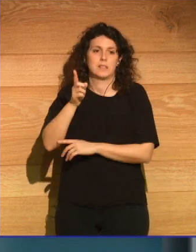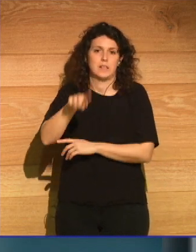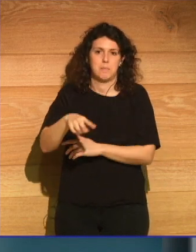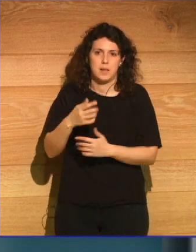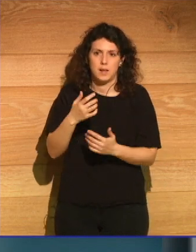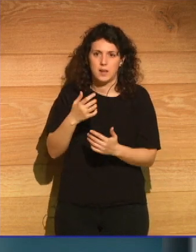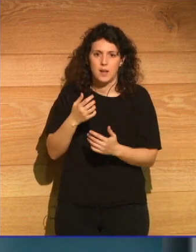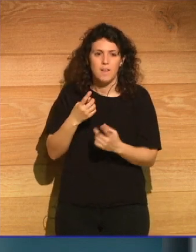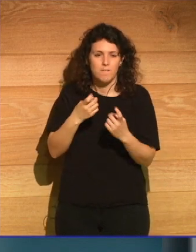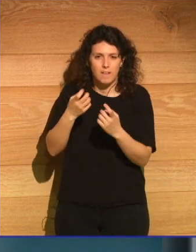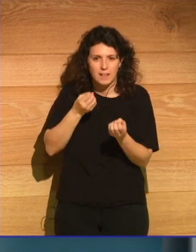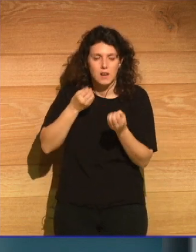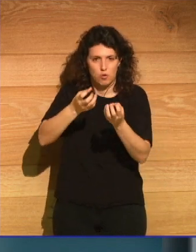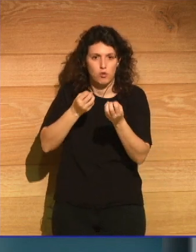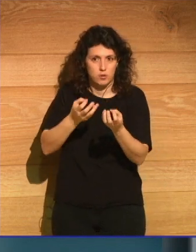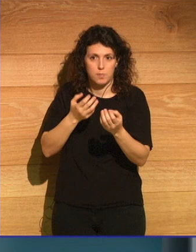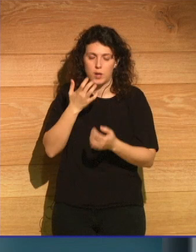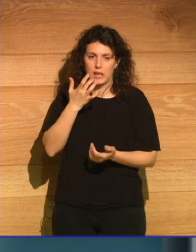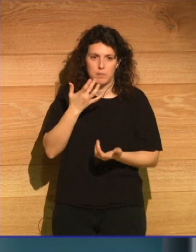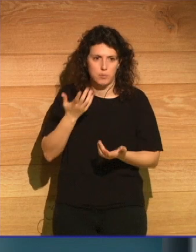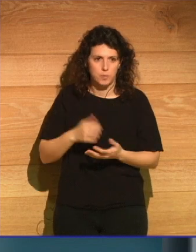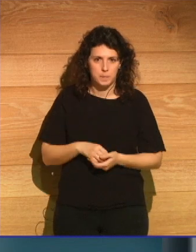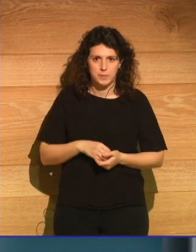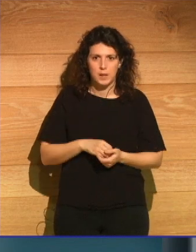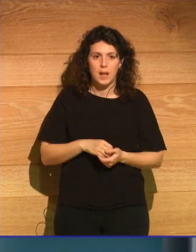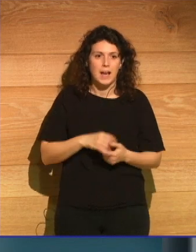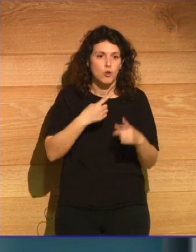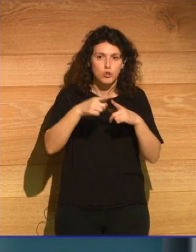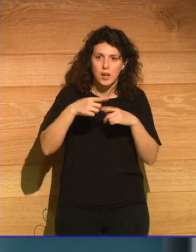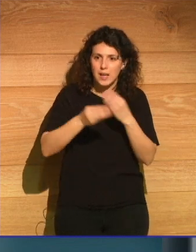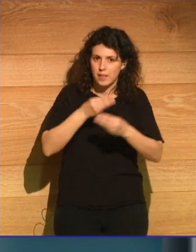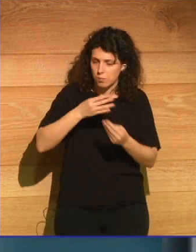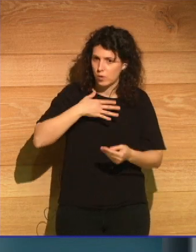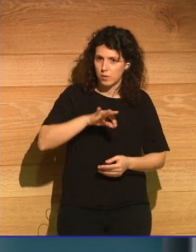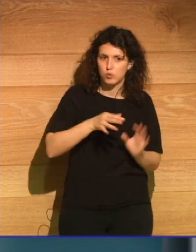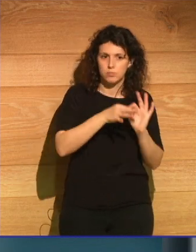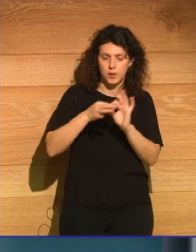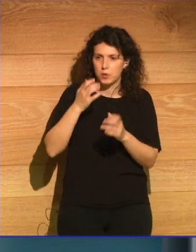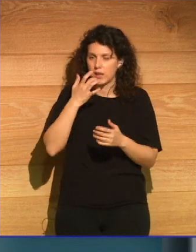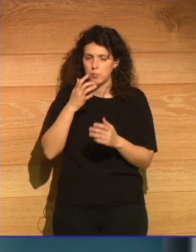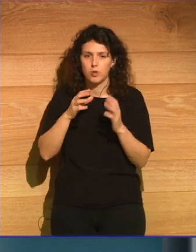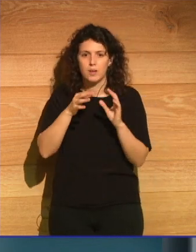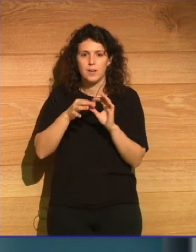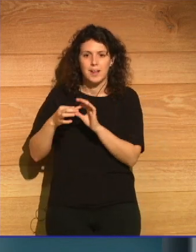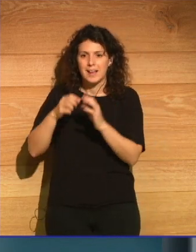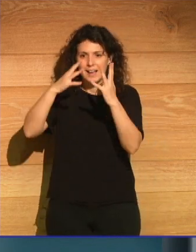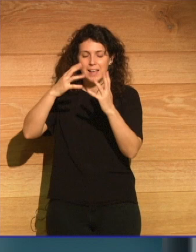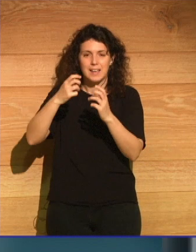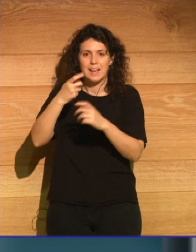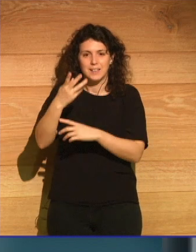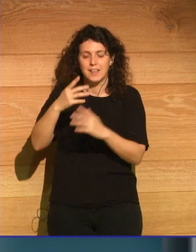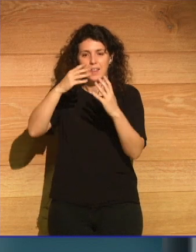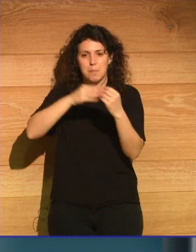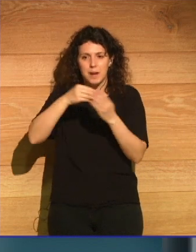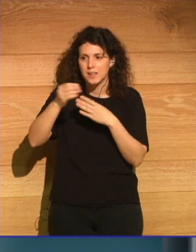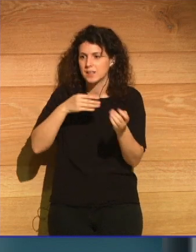están por contar todavía hay algo que podamos hacer respecto a la cantidad de plástico o de carbono que va a